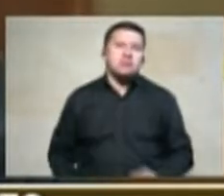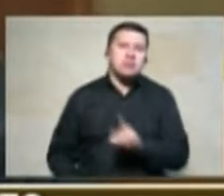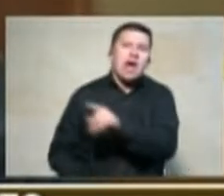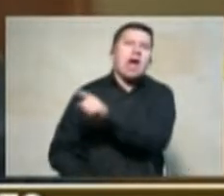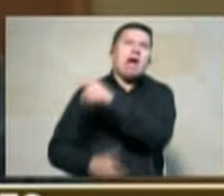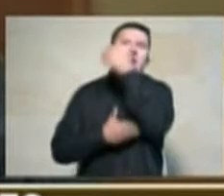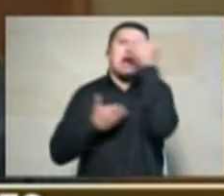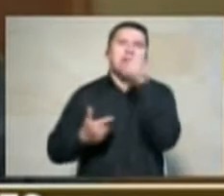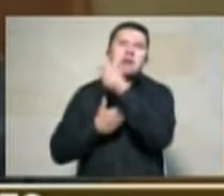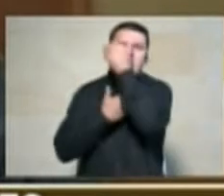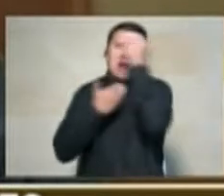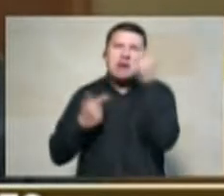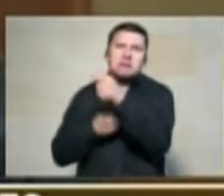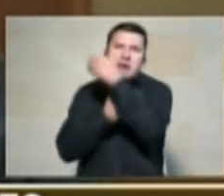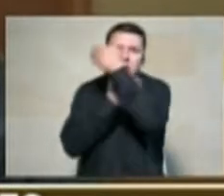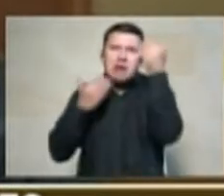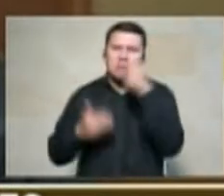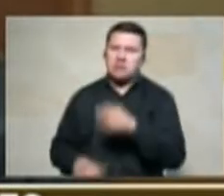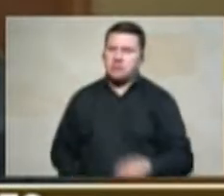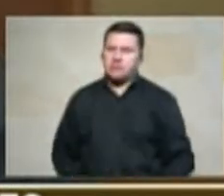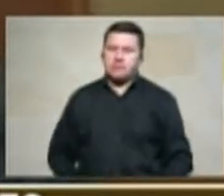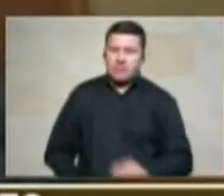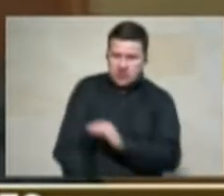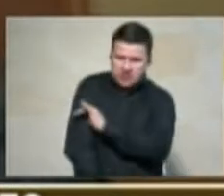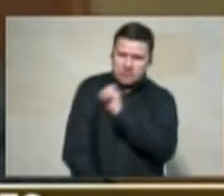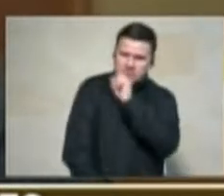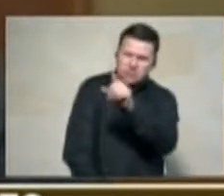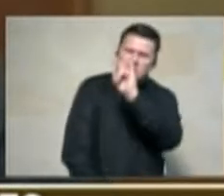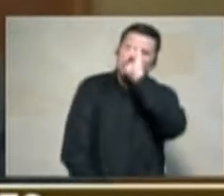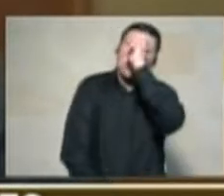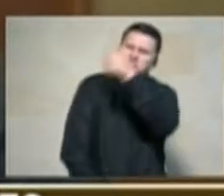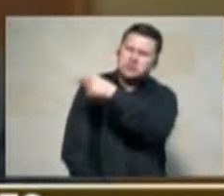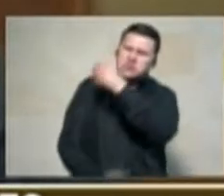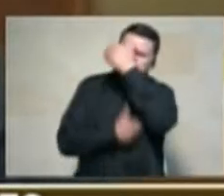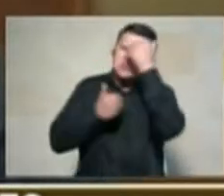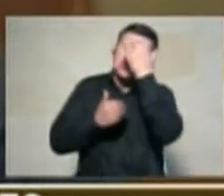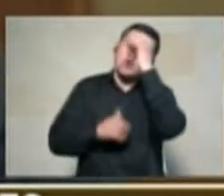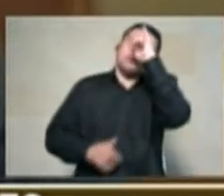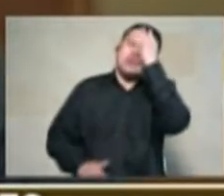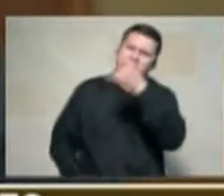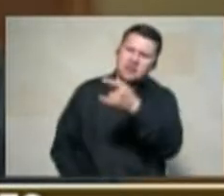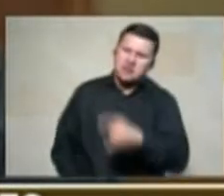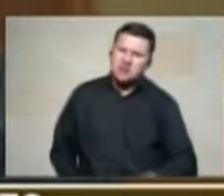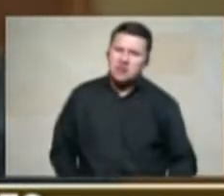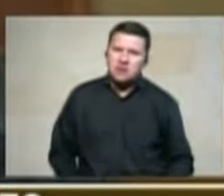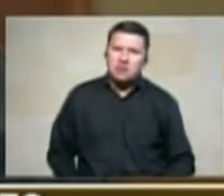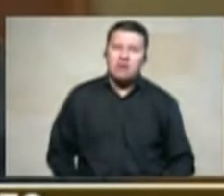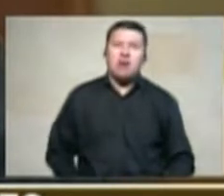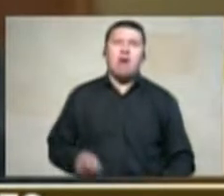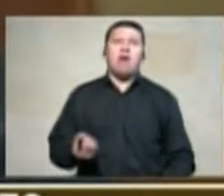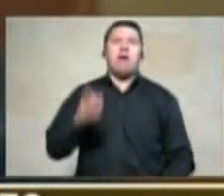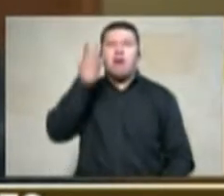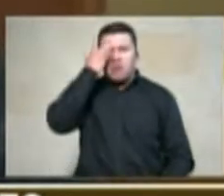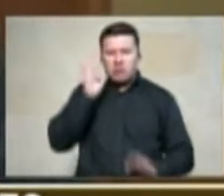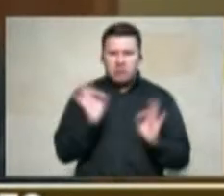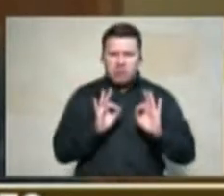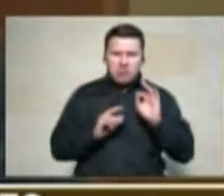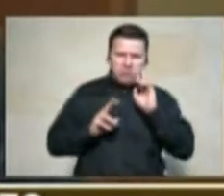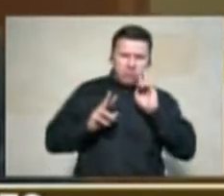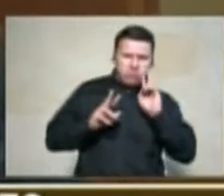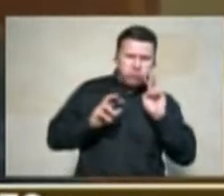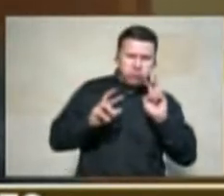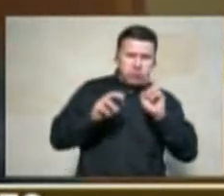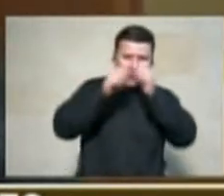cuando les preguntaba cómo sabían que eran guerrilleros pues nos decían que los organismos de inteligencia del estado el